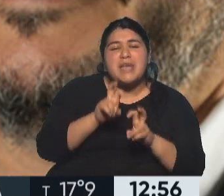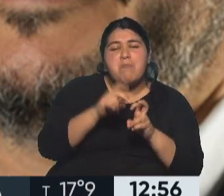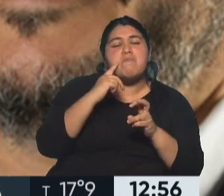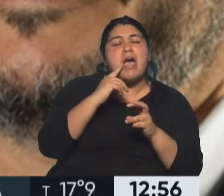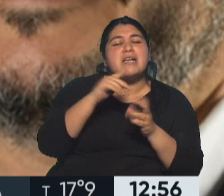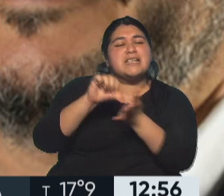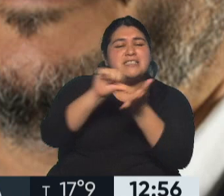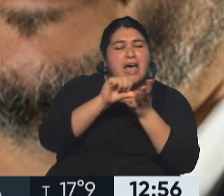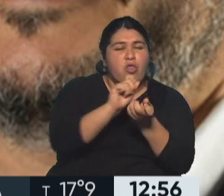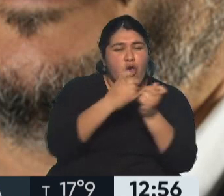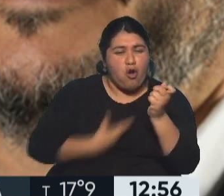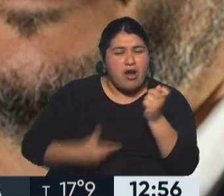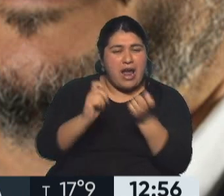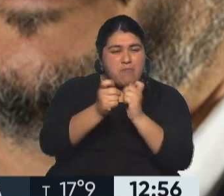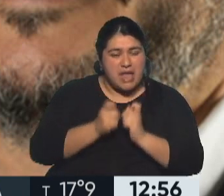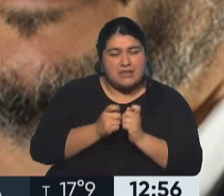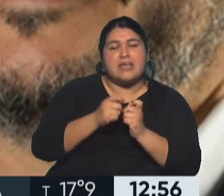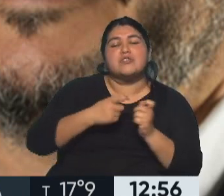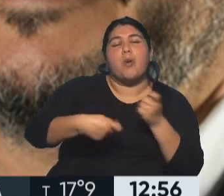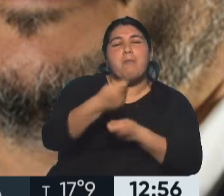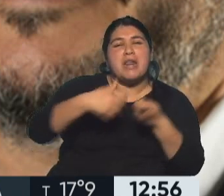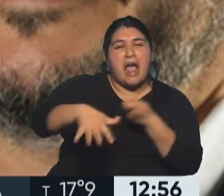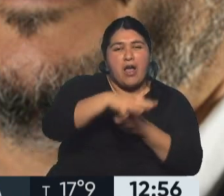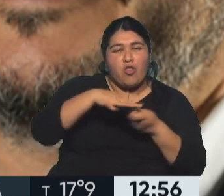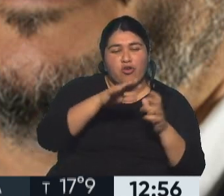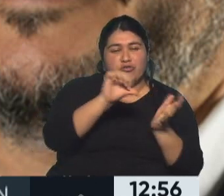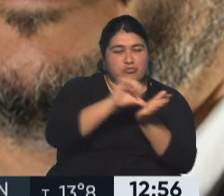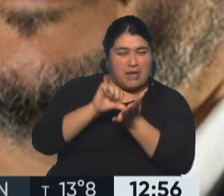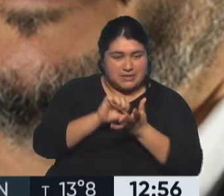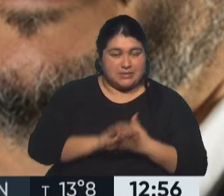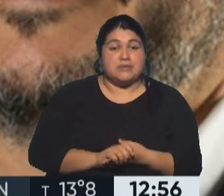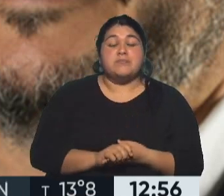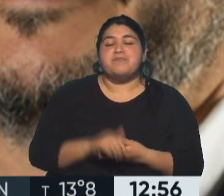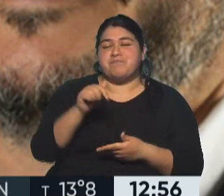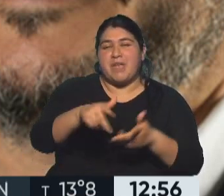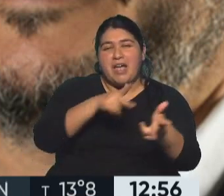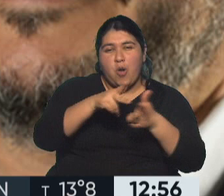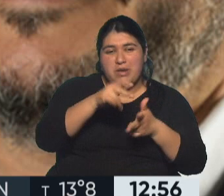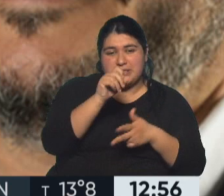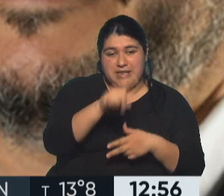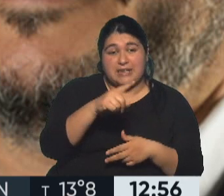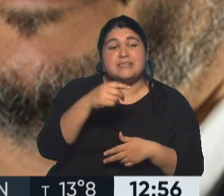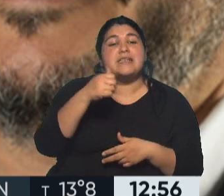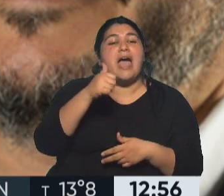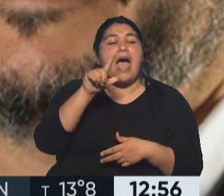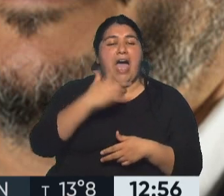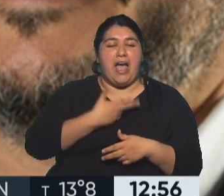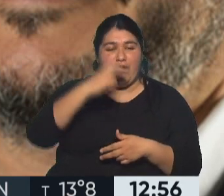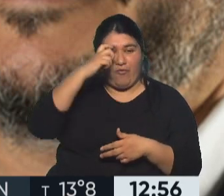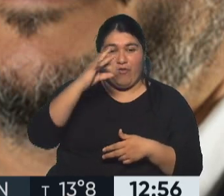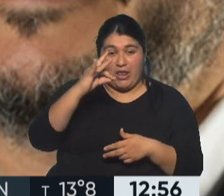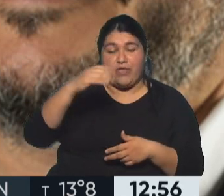los Mercados Globales. Con él vamos a conversar. Alfred Montero, muchas gracias por